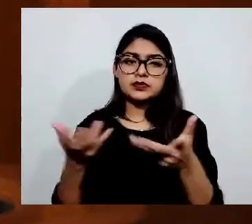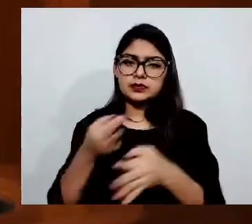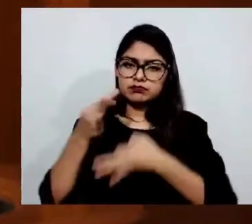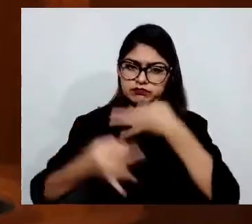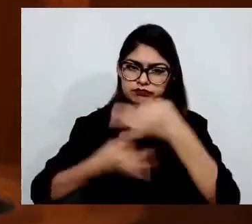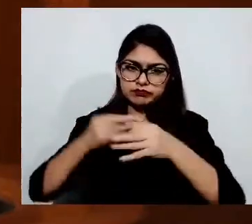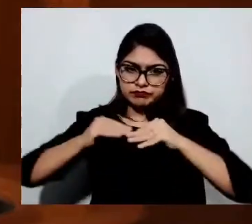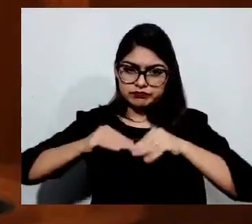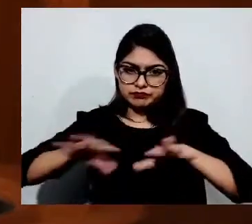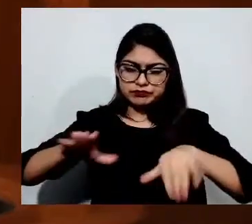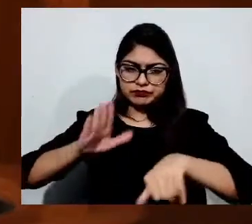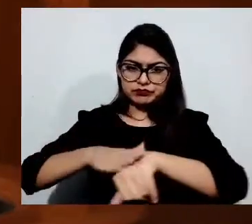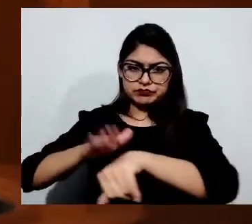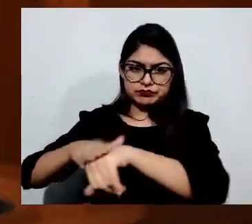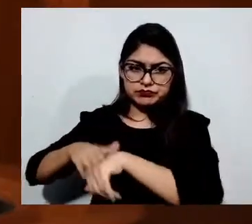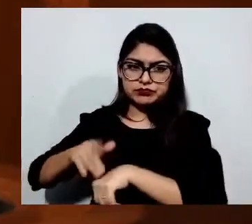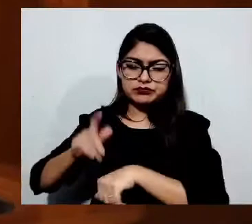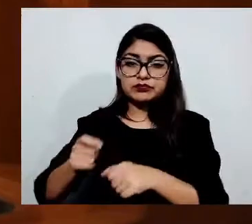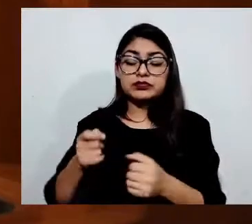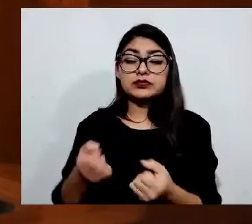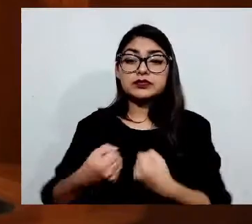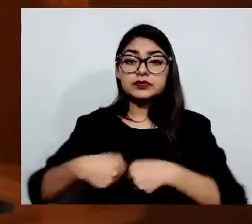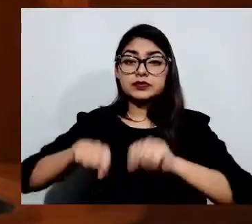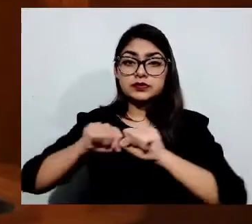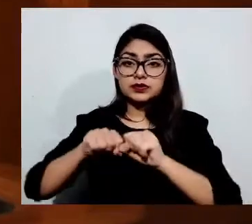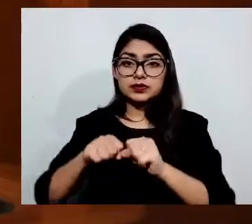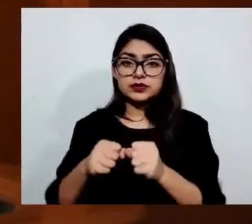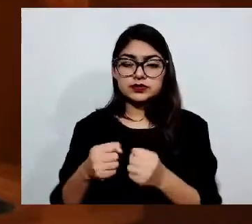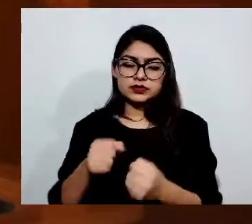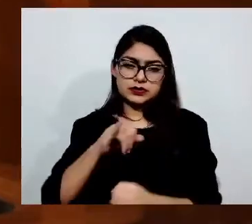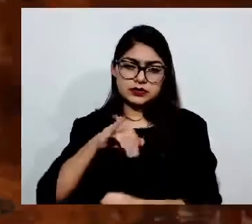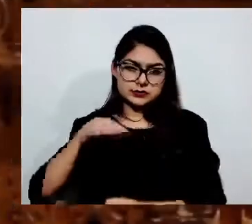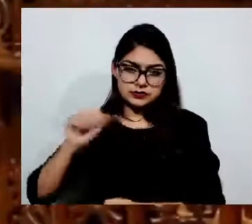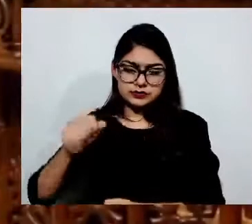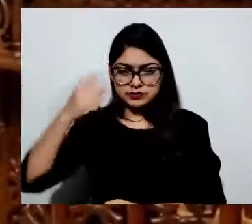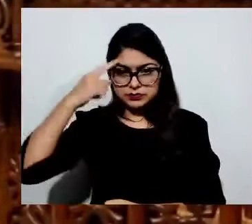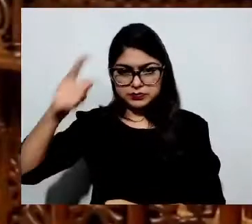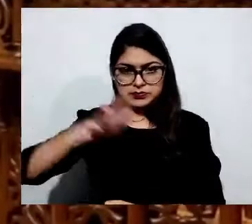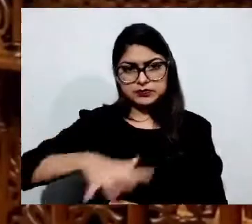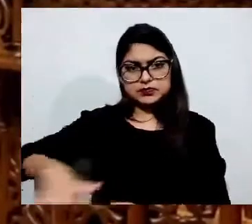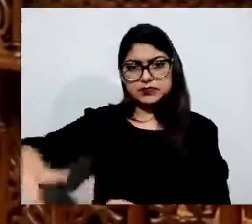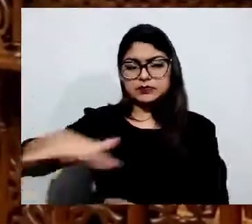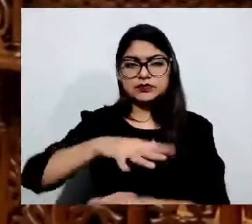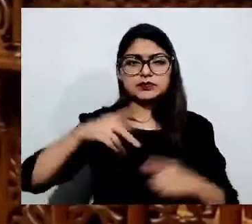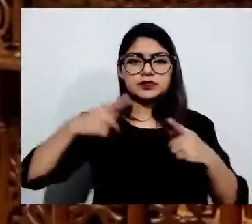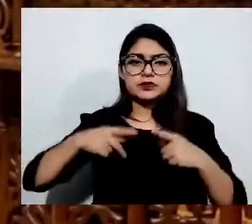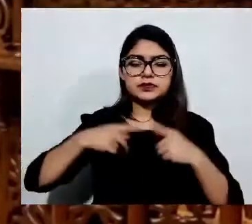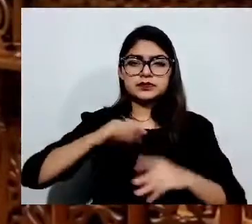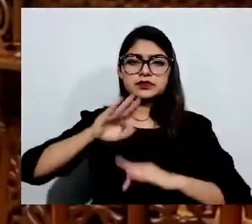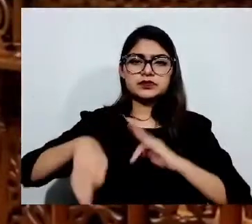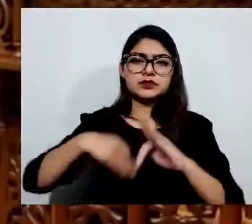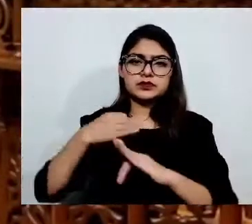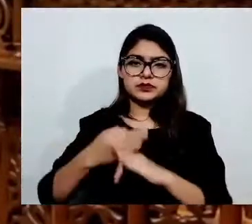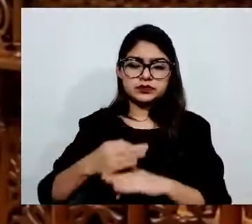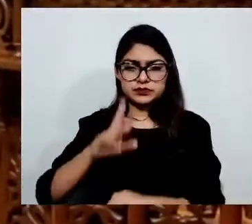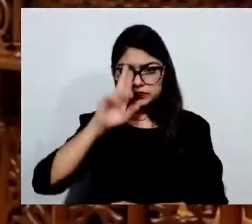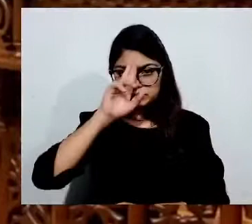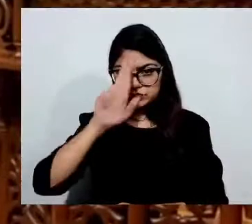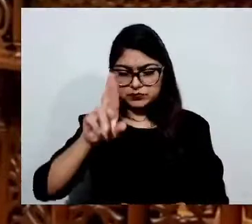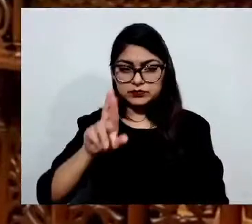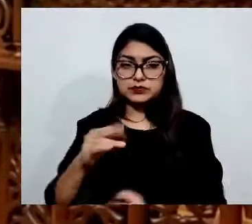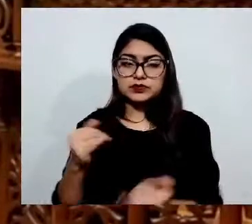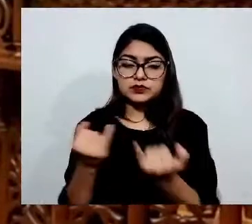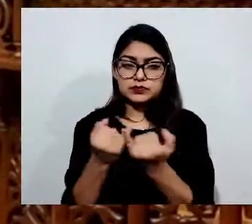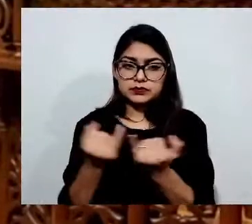para las personas trabajadoras del hogar. Segundo, se exhorta a la Secretaría del Trabajo del Estado de México